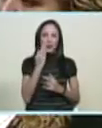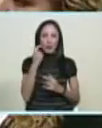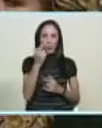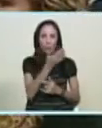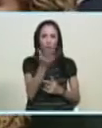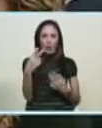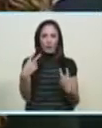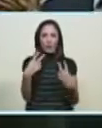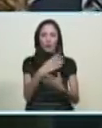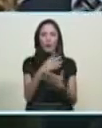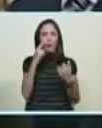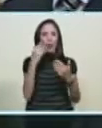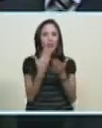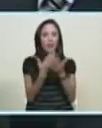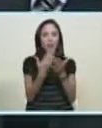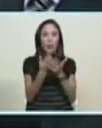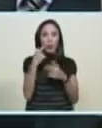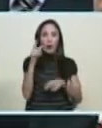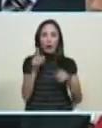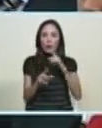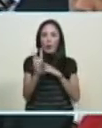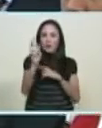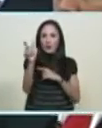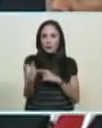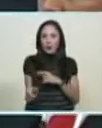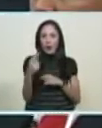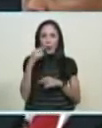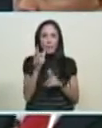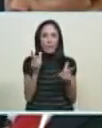no sé si han visto los testimonios de los venezolanos